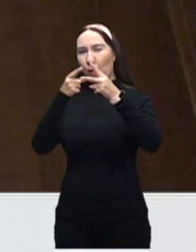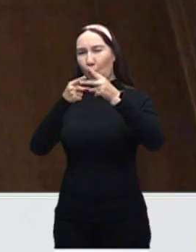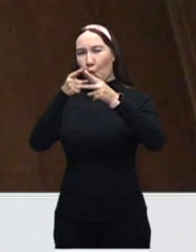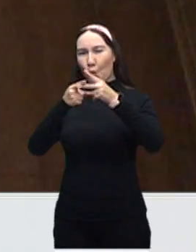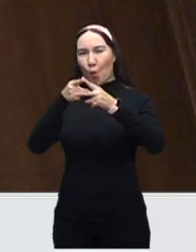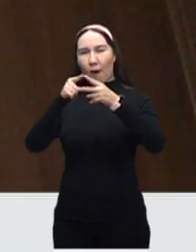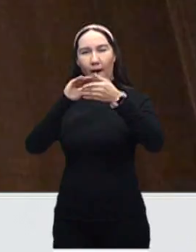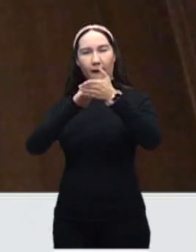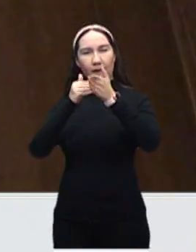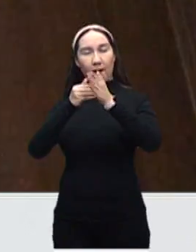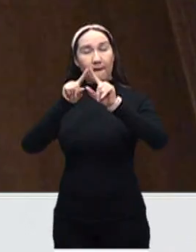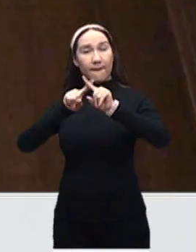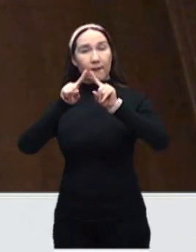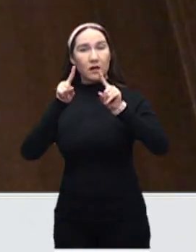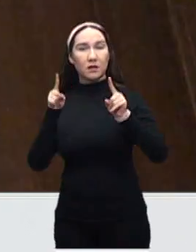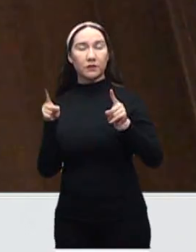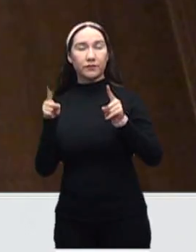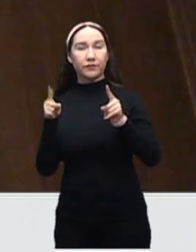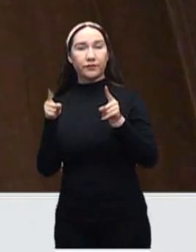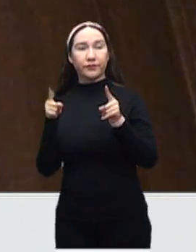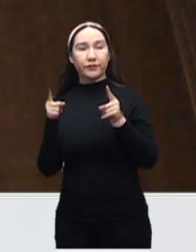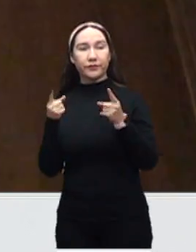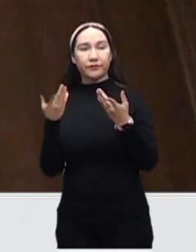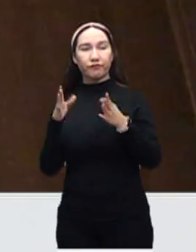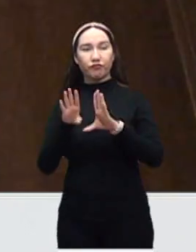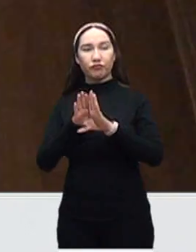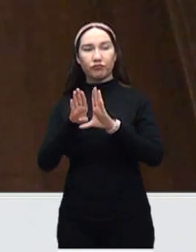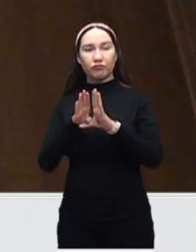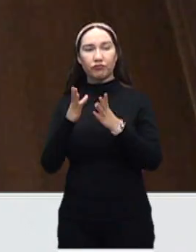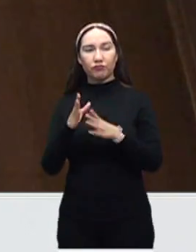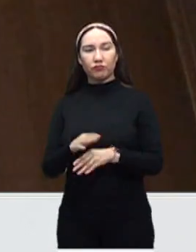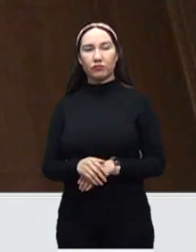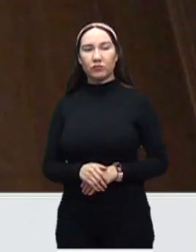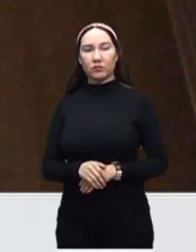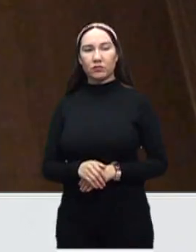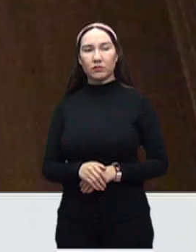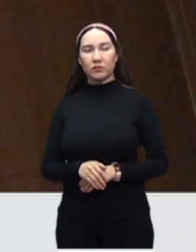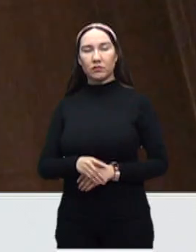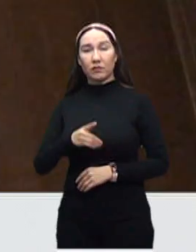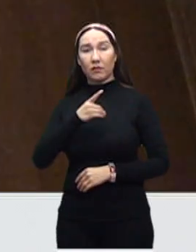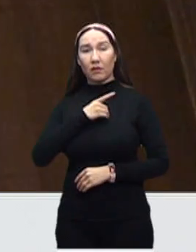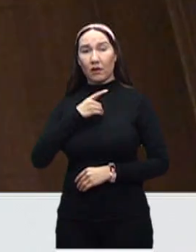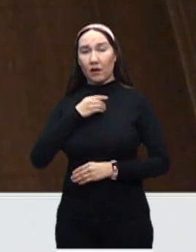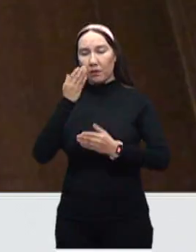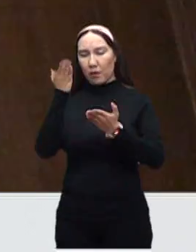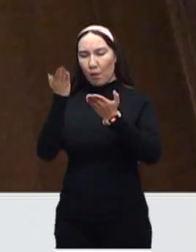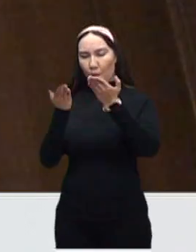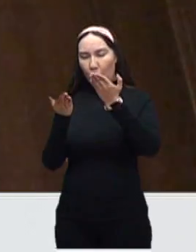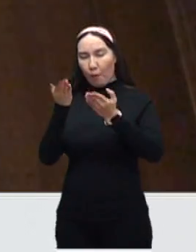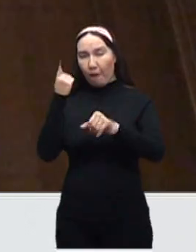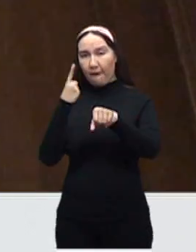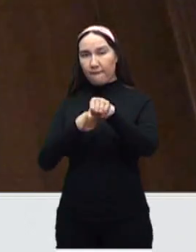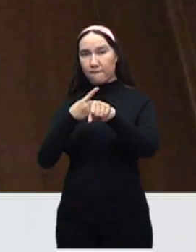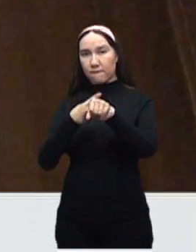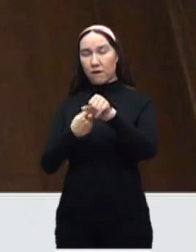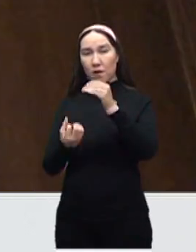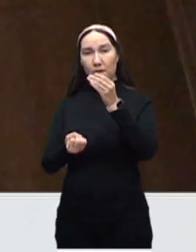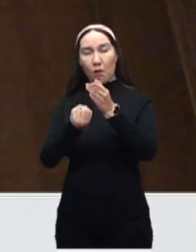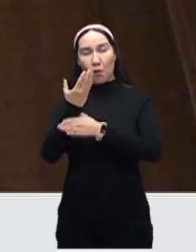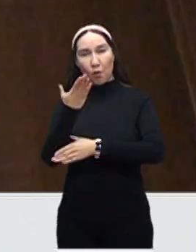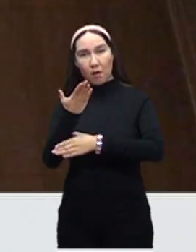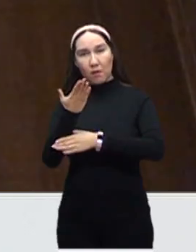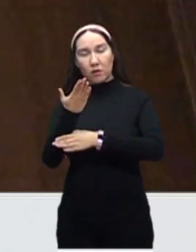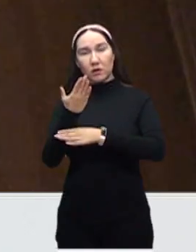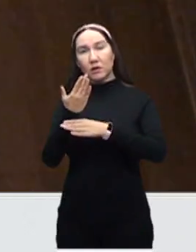tendencia que hacen un, digamos, hacen un balance entre los casos que se van presentando, descuentan los